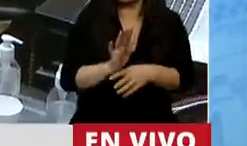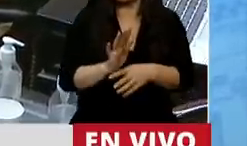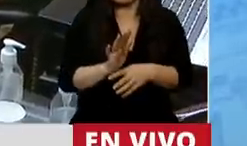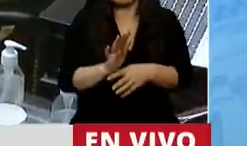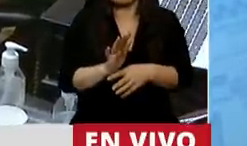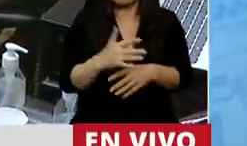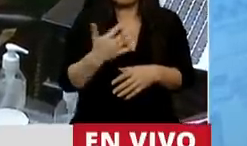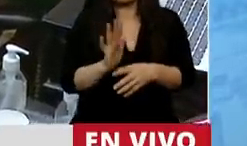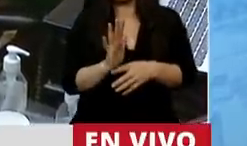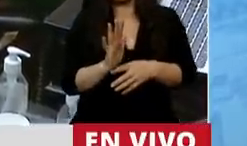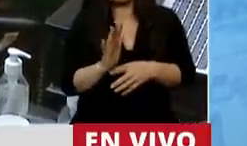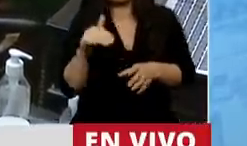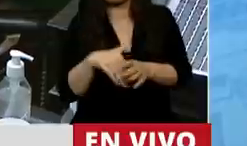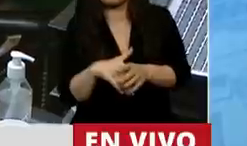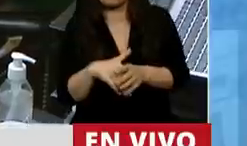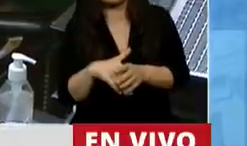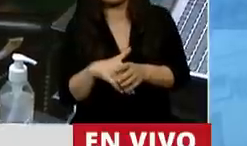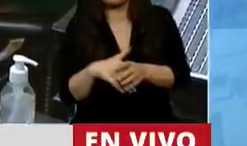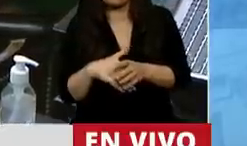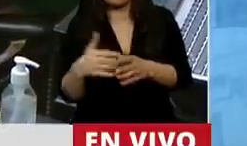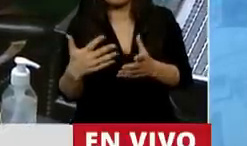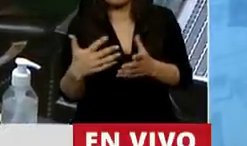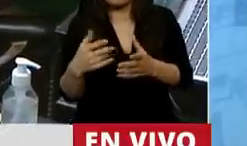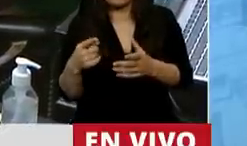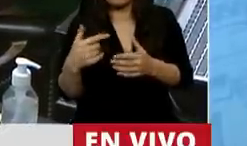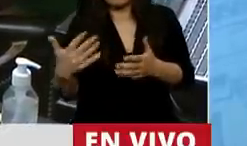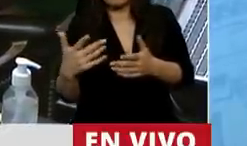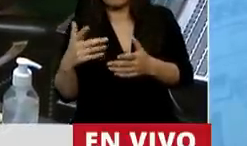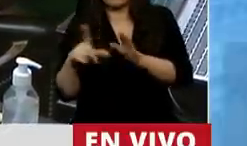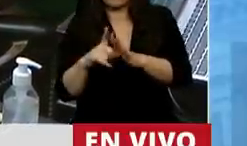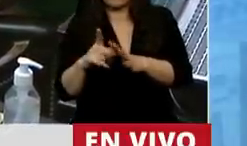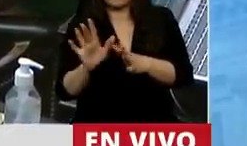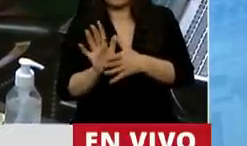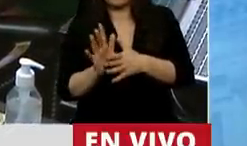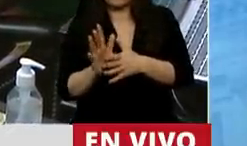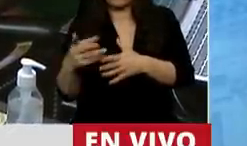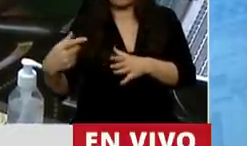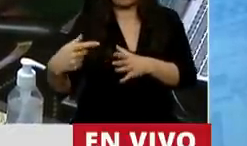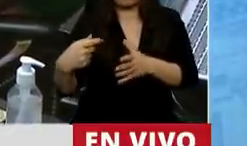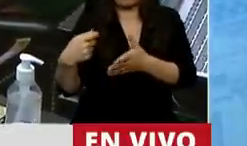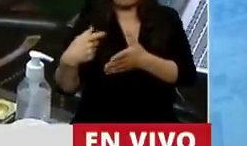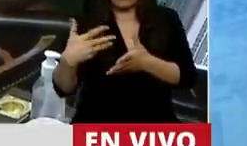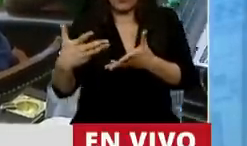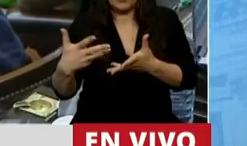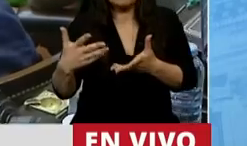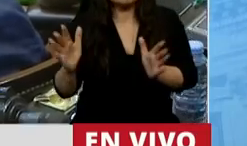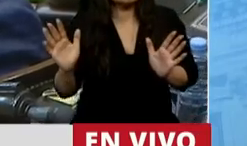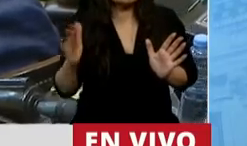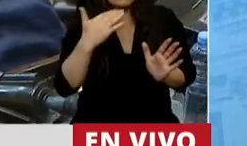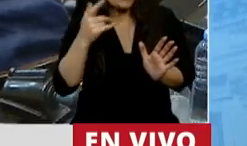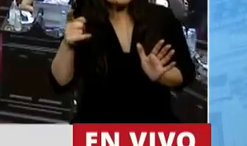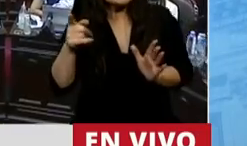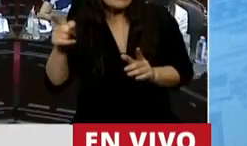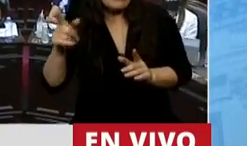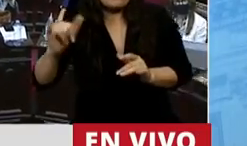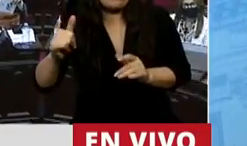para votar a favor de la ley. No sé si la señora alguna vez vendió algo de ella por